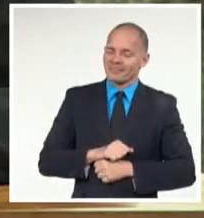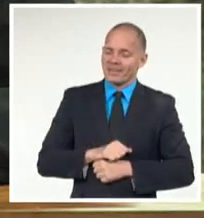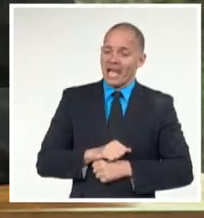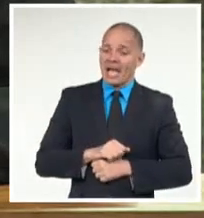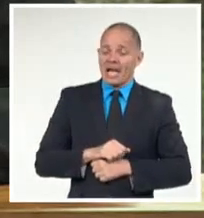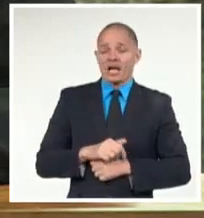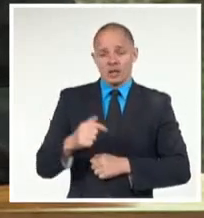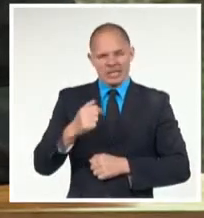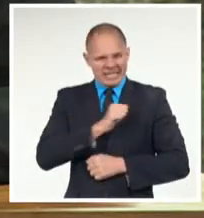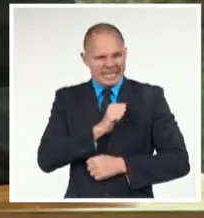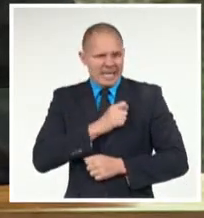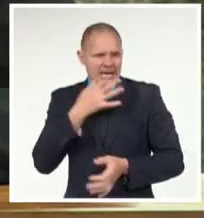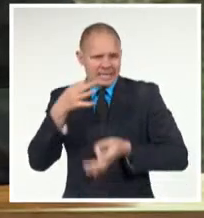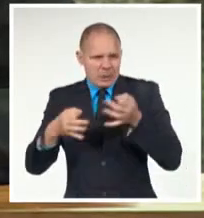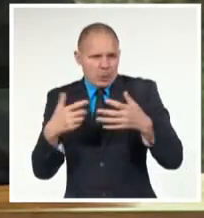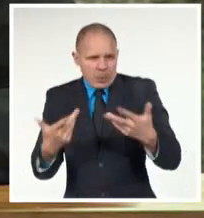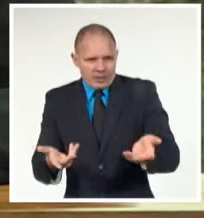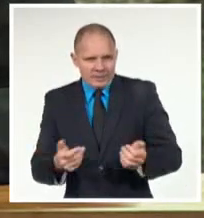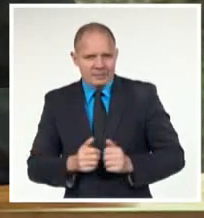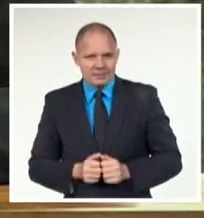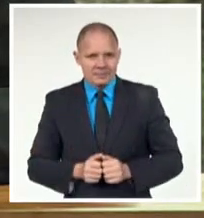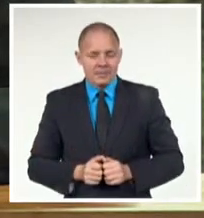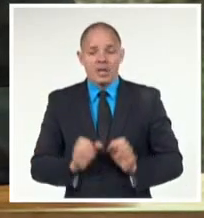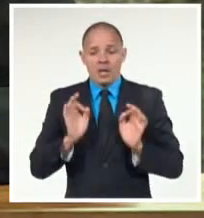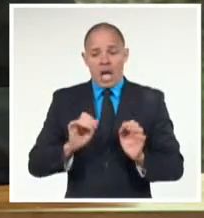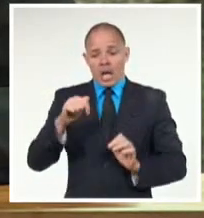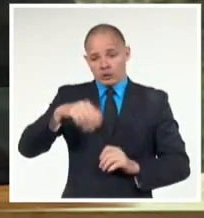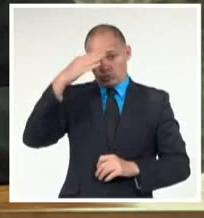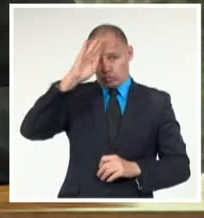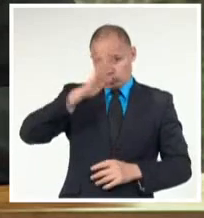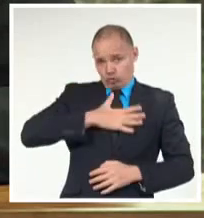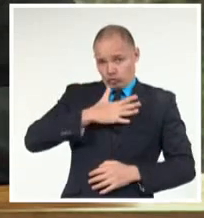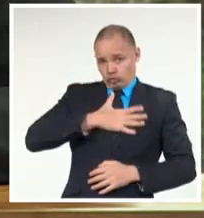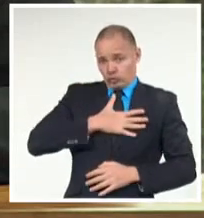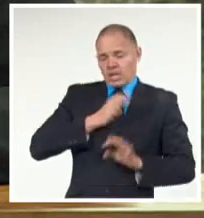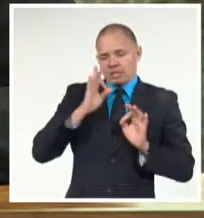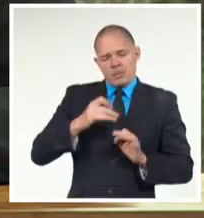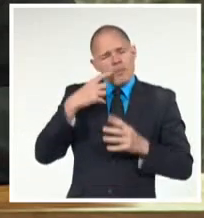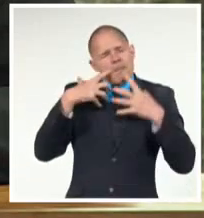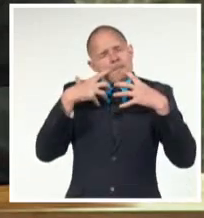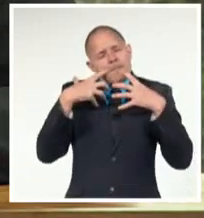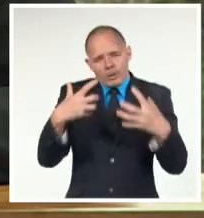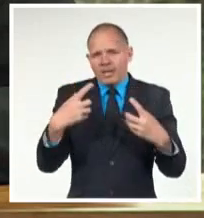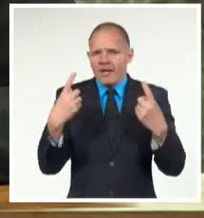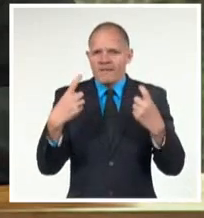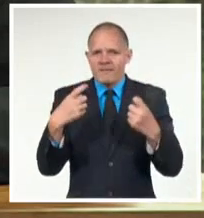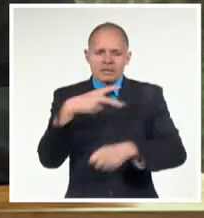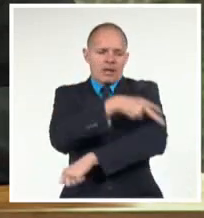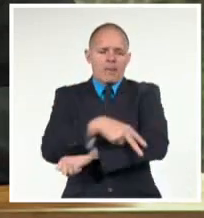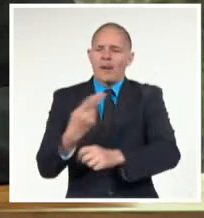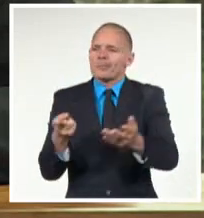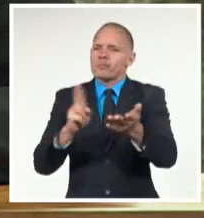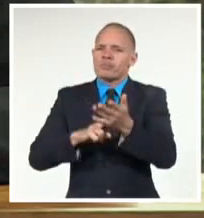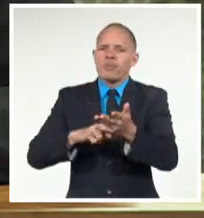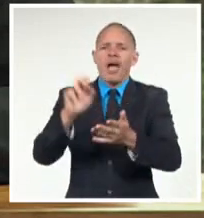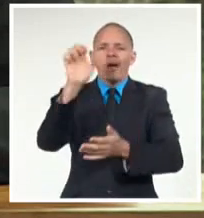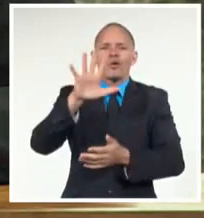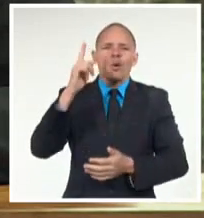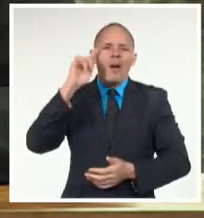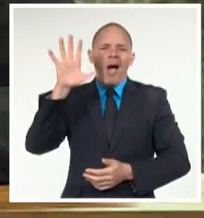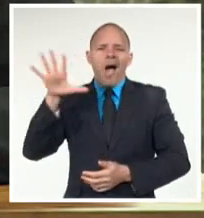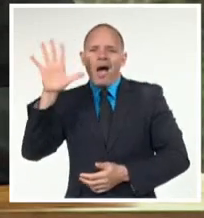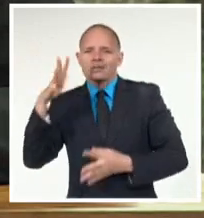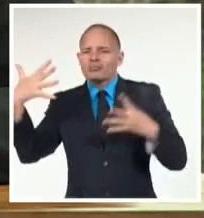me gustaría confirmar una vez más que para Cuba la profundización de los lazos con los estados de la Unión Económica Euroasiática